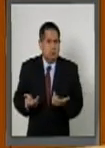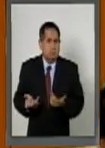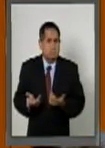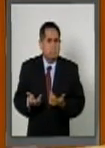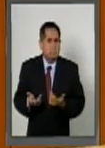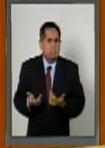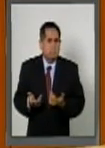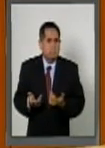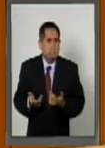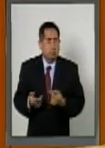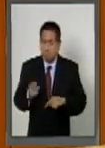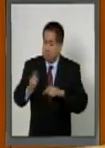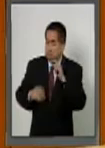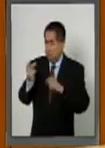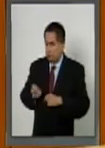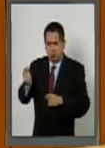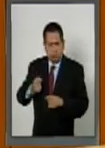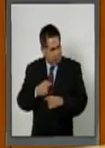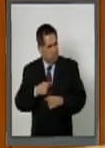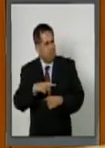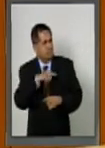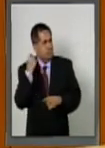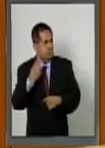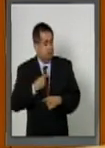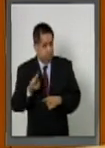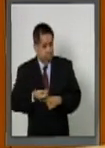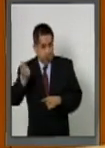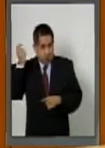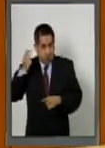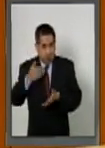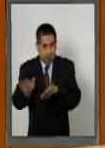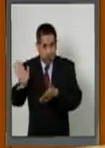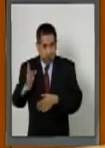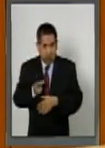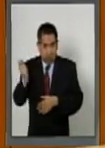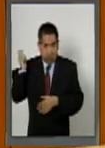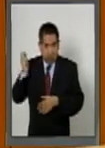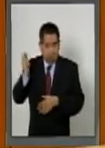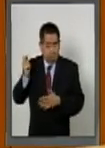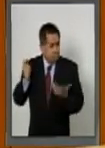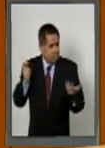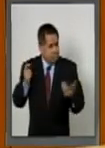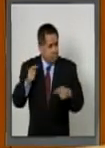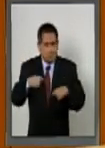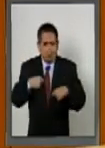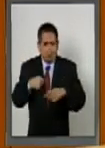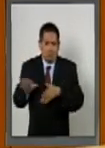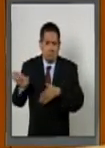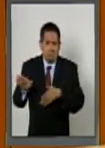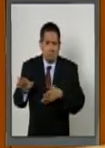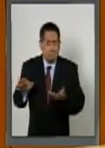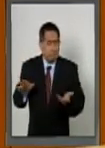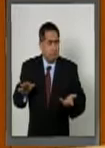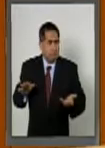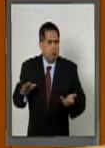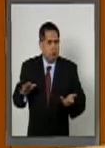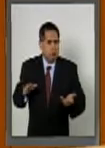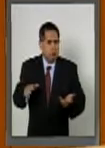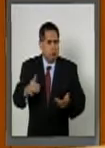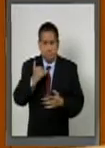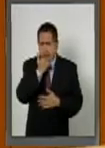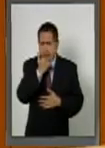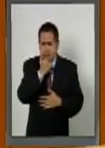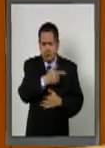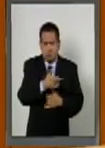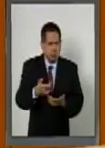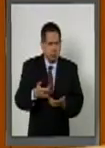Lo salen. Lo despiden. Lo sacan. Y entonces estamos